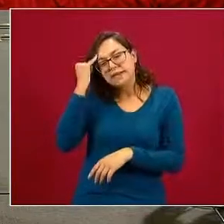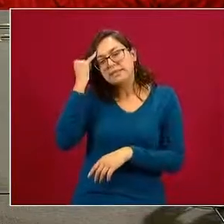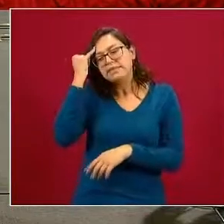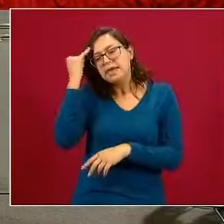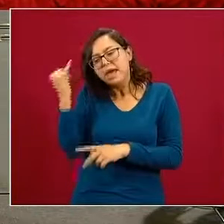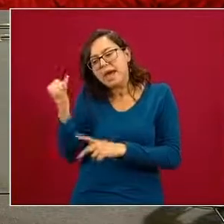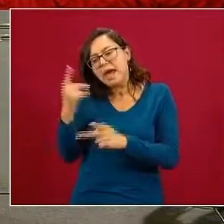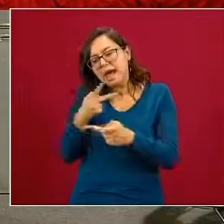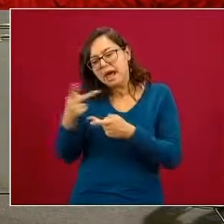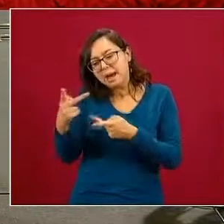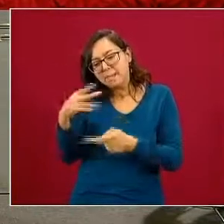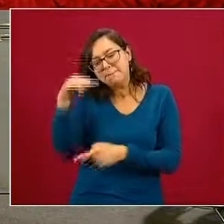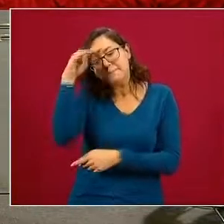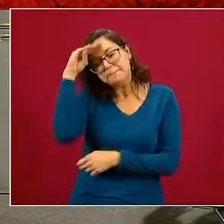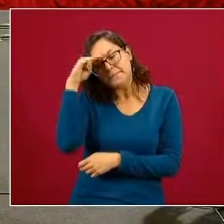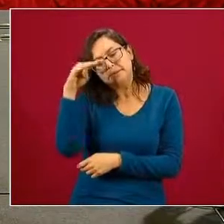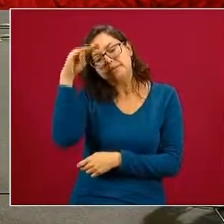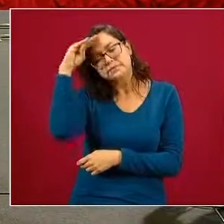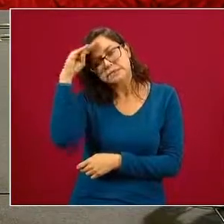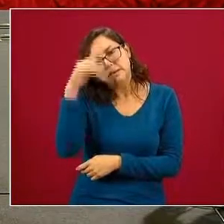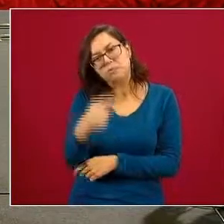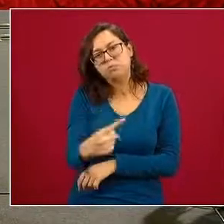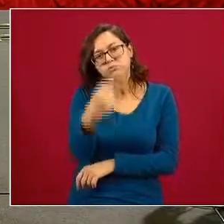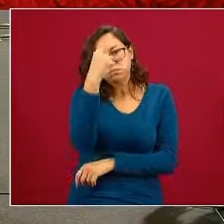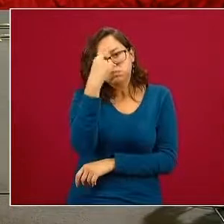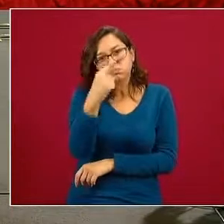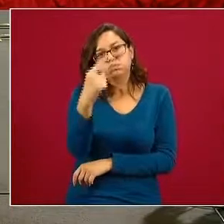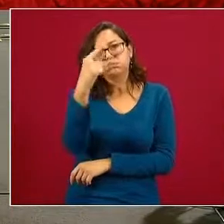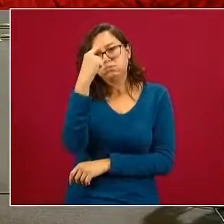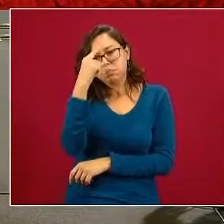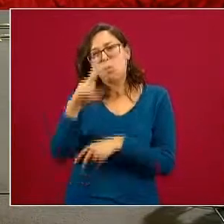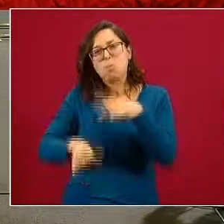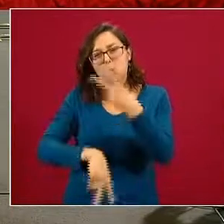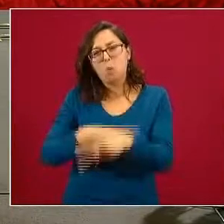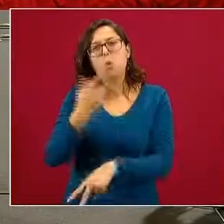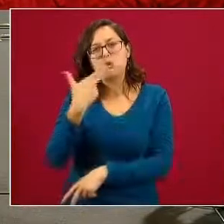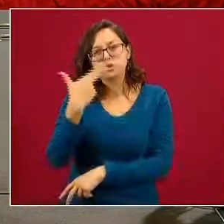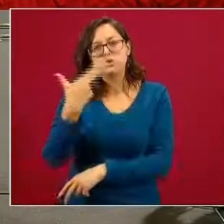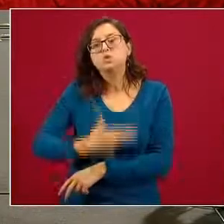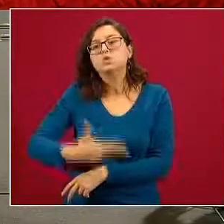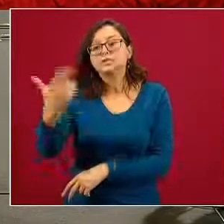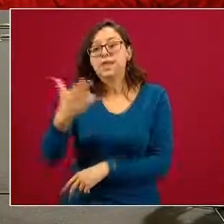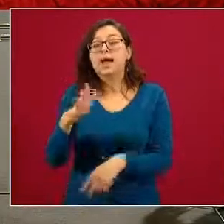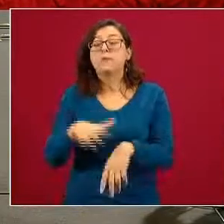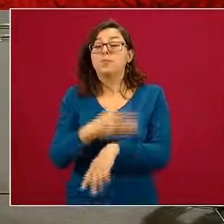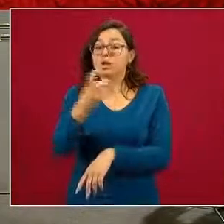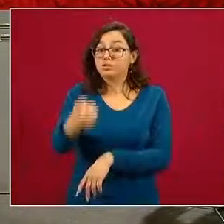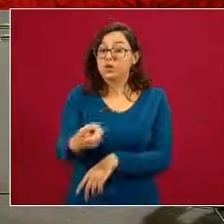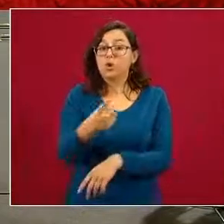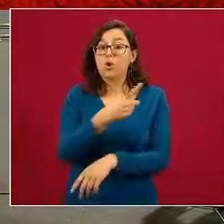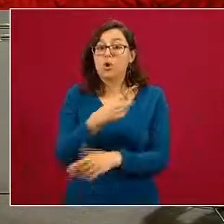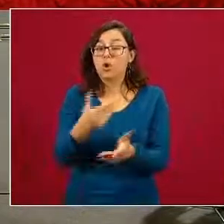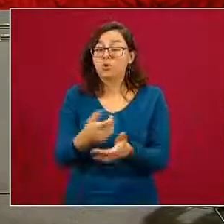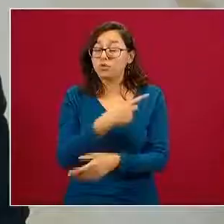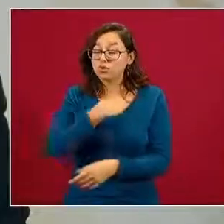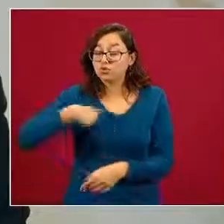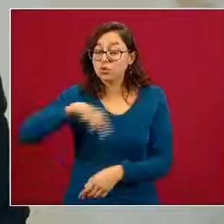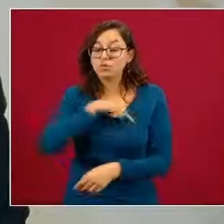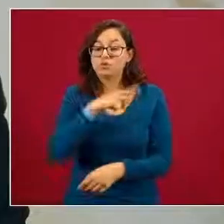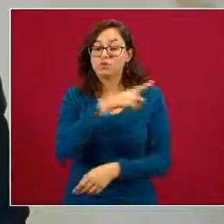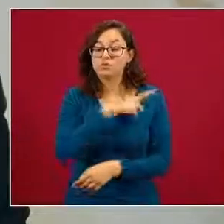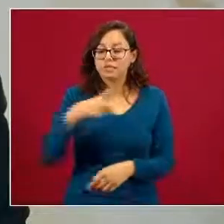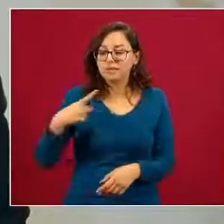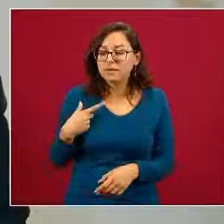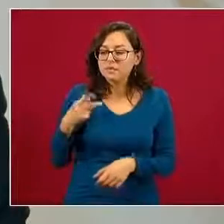suicida y en general lo que podemos y tenemos que hacer es que cualquiera persona que